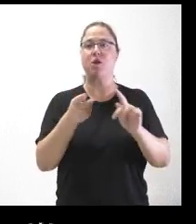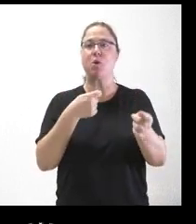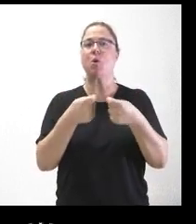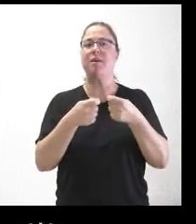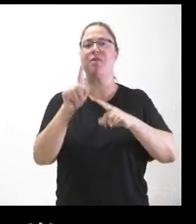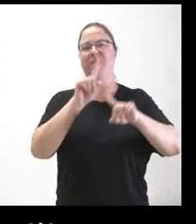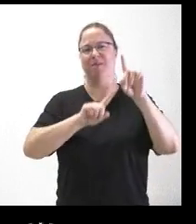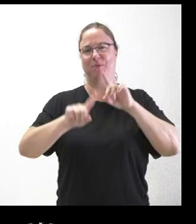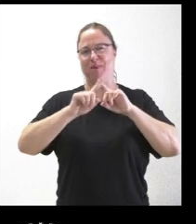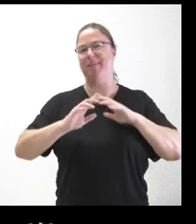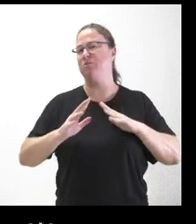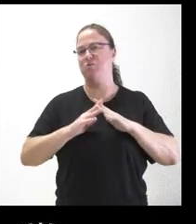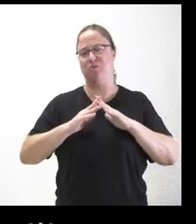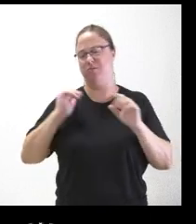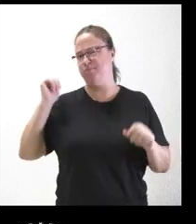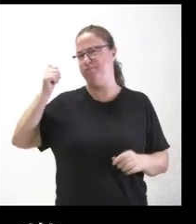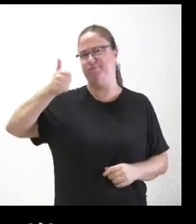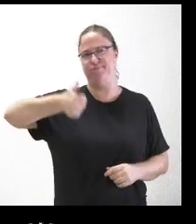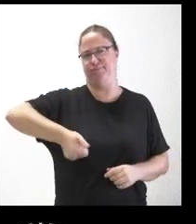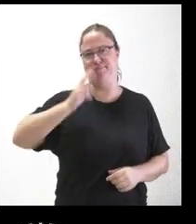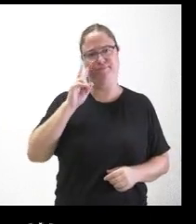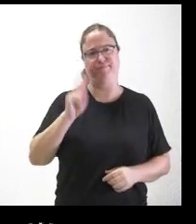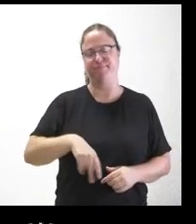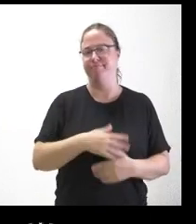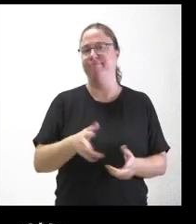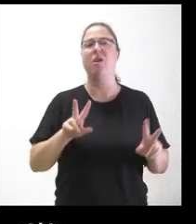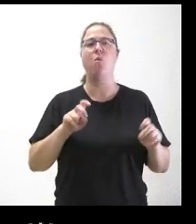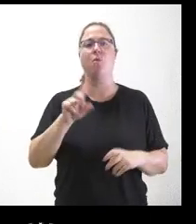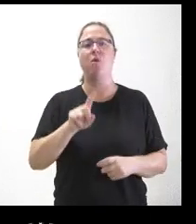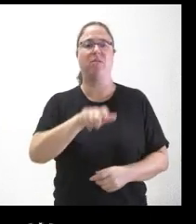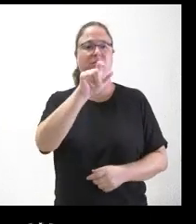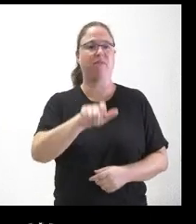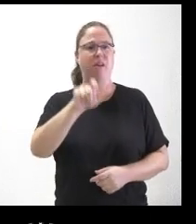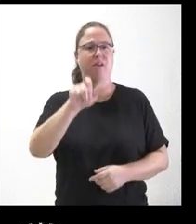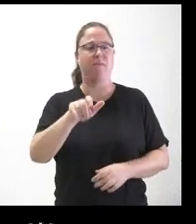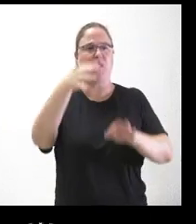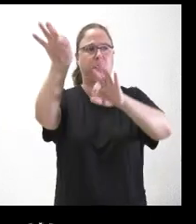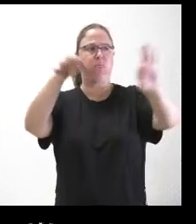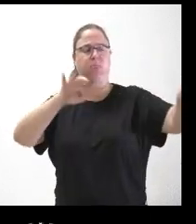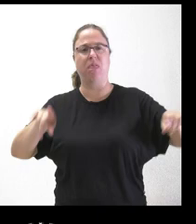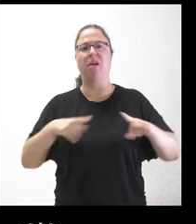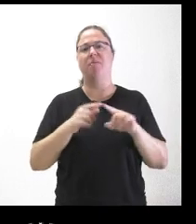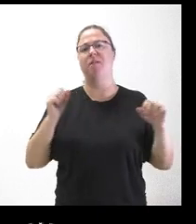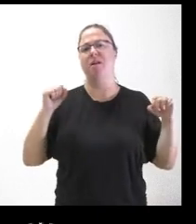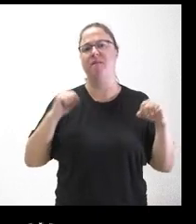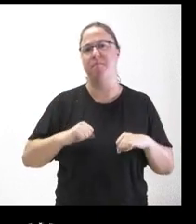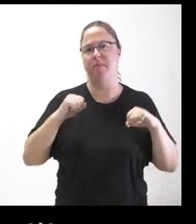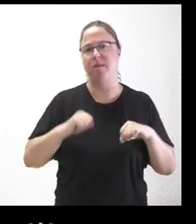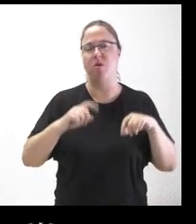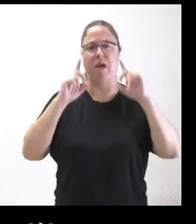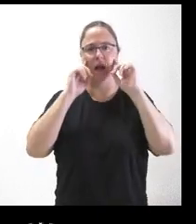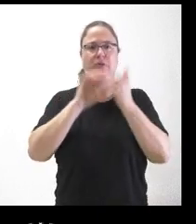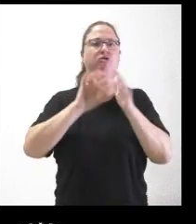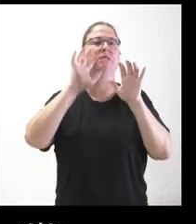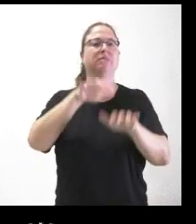estructurales ya conocidos por todos y que no son nuevos, como una población dispersa y envejecida, como es el caso de Castilla y León.